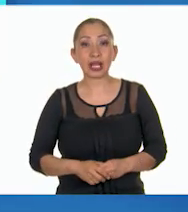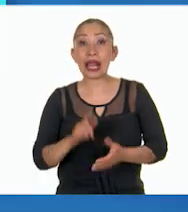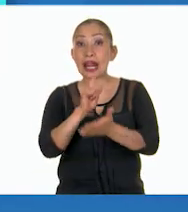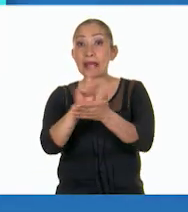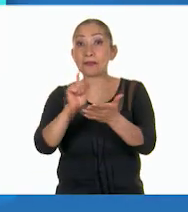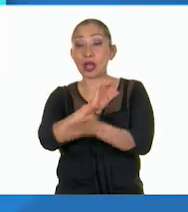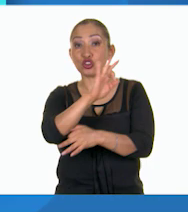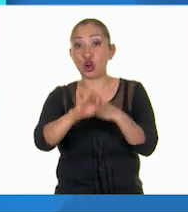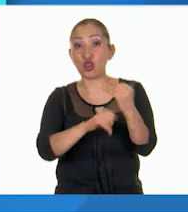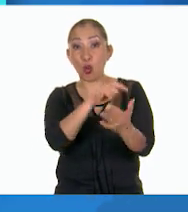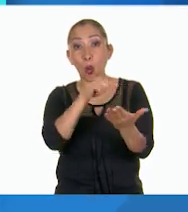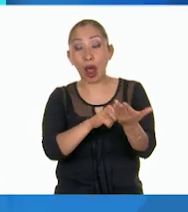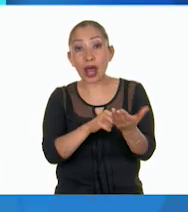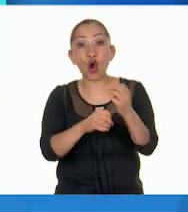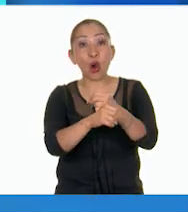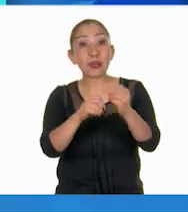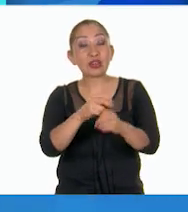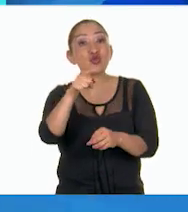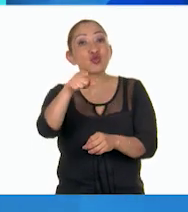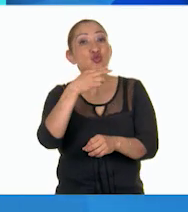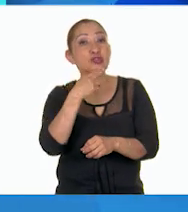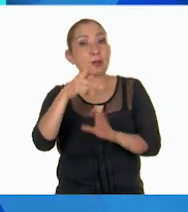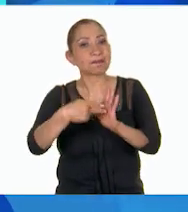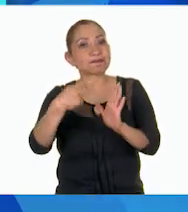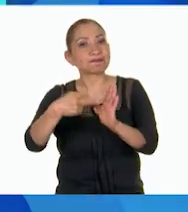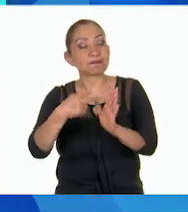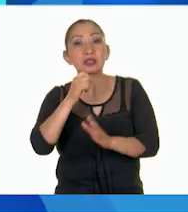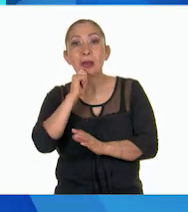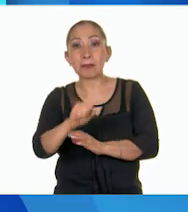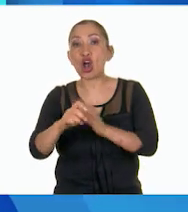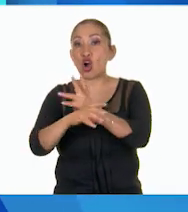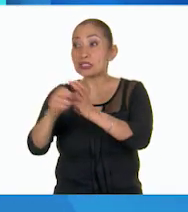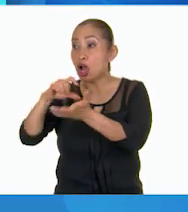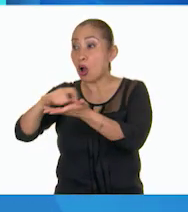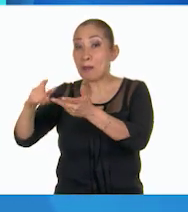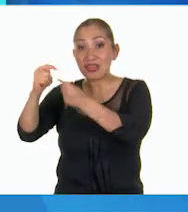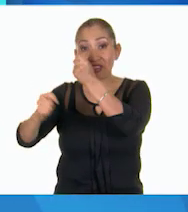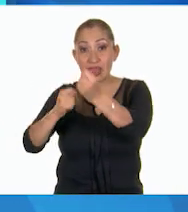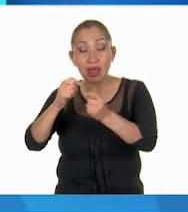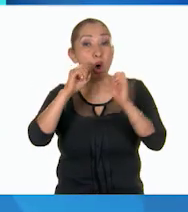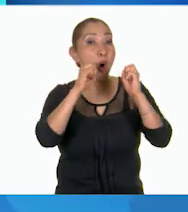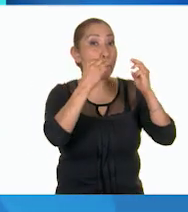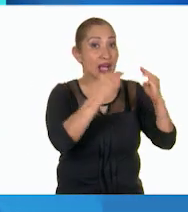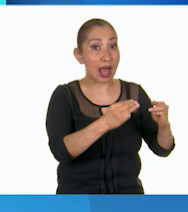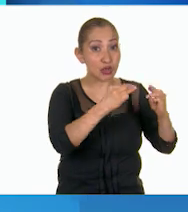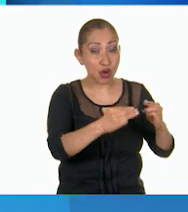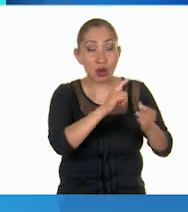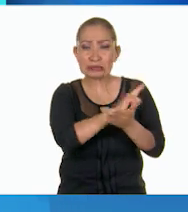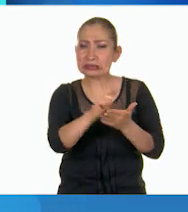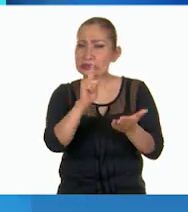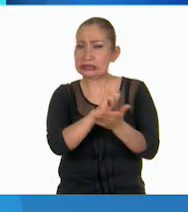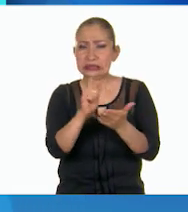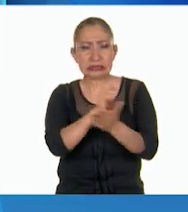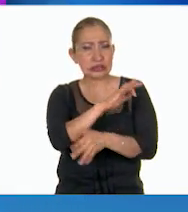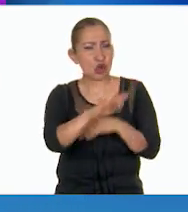Desinfecta las superficies de los objetos que más utilizas. También las cosas que compres en la tienda o en el supermercado.